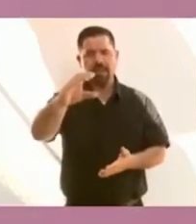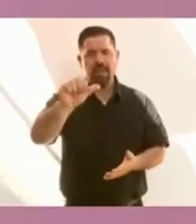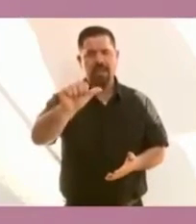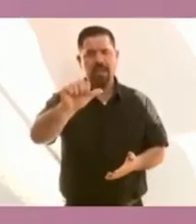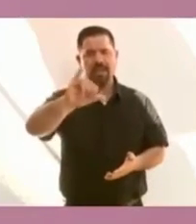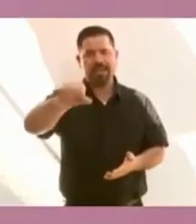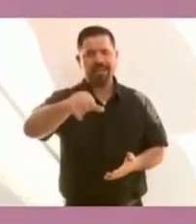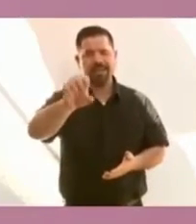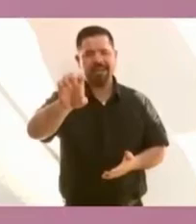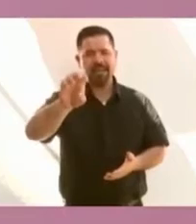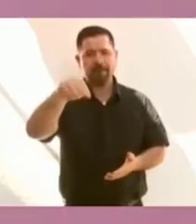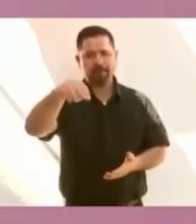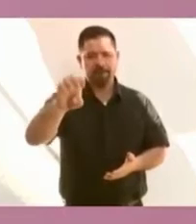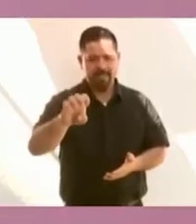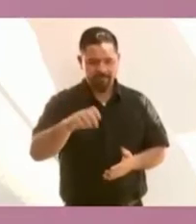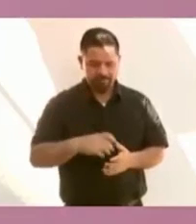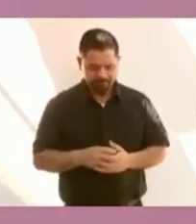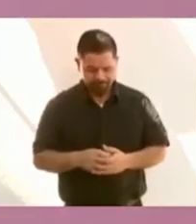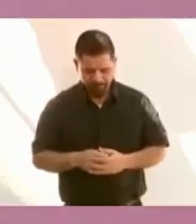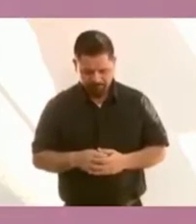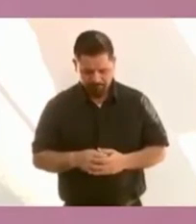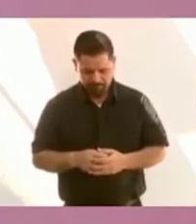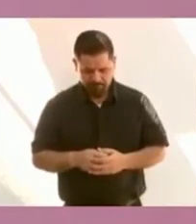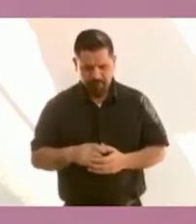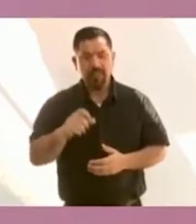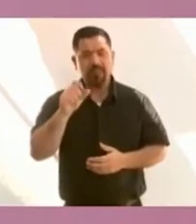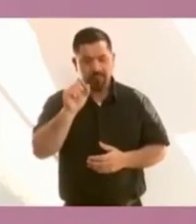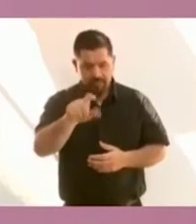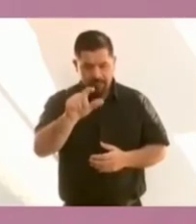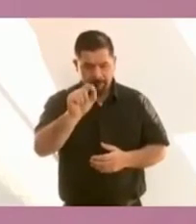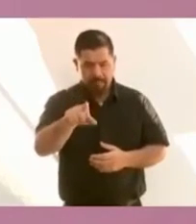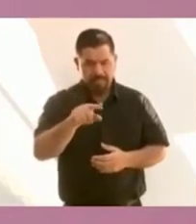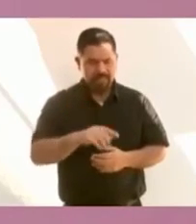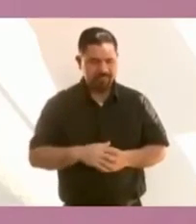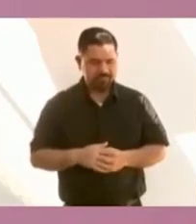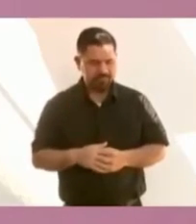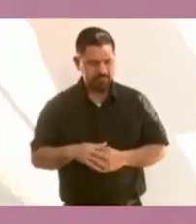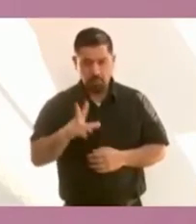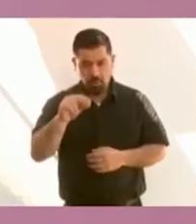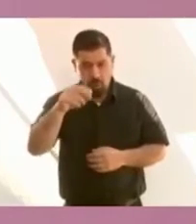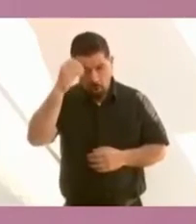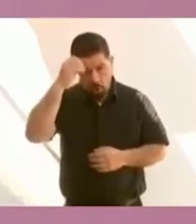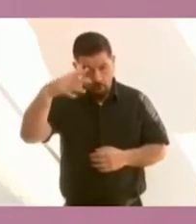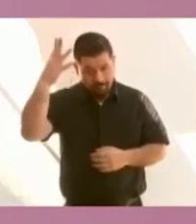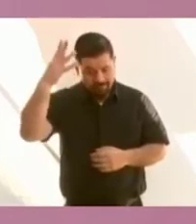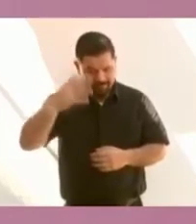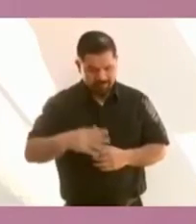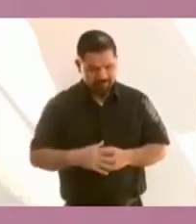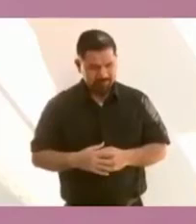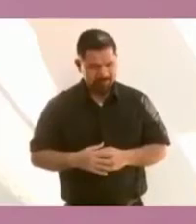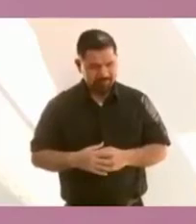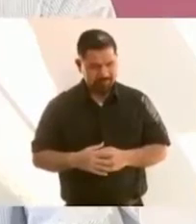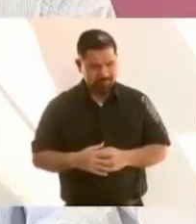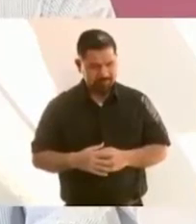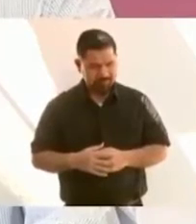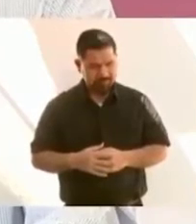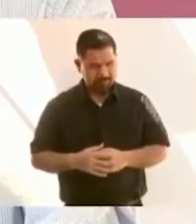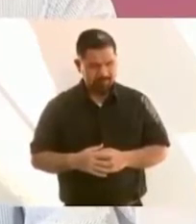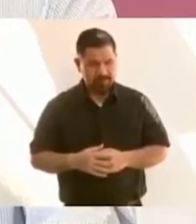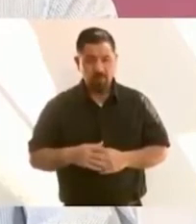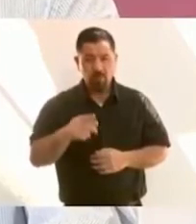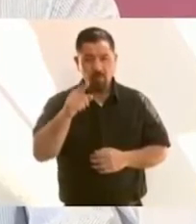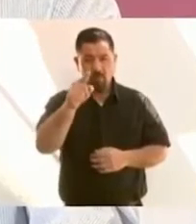Y también que no se olvide que